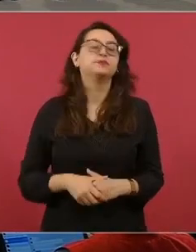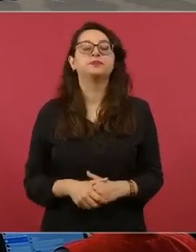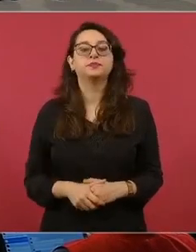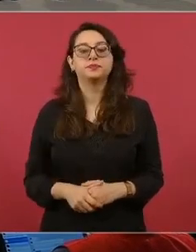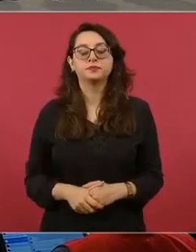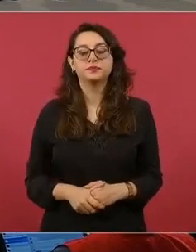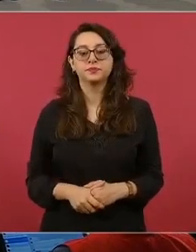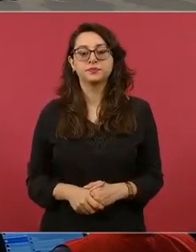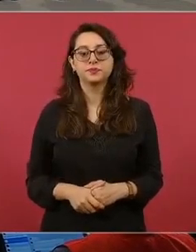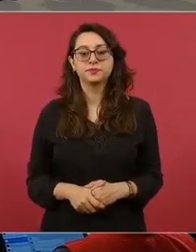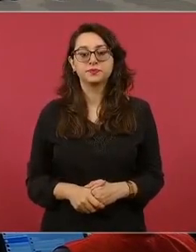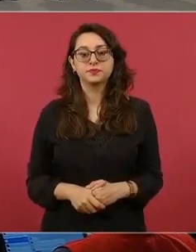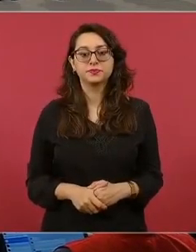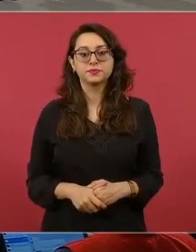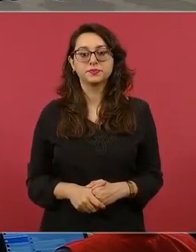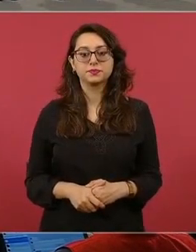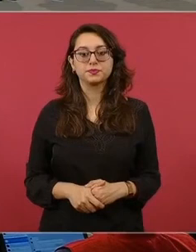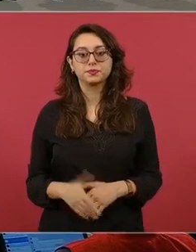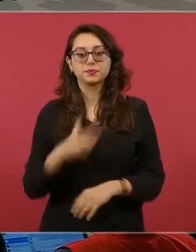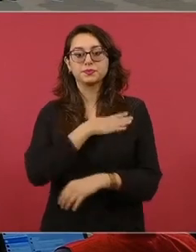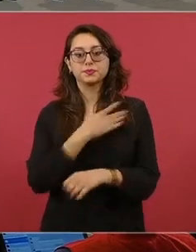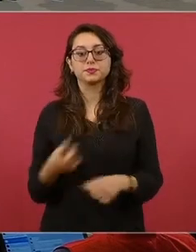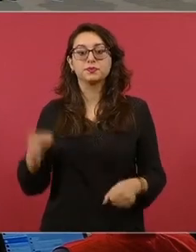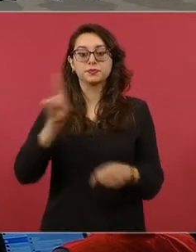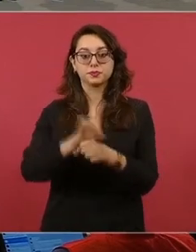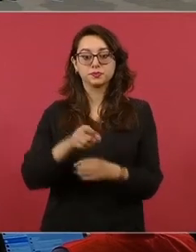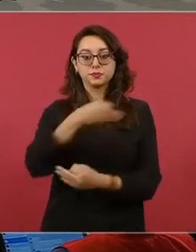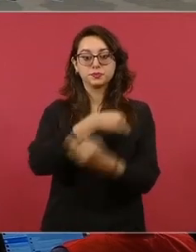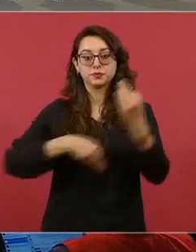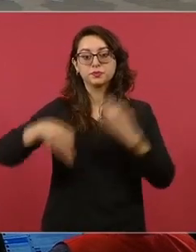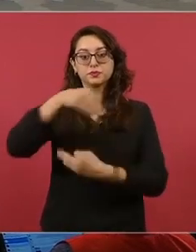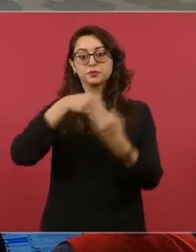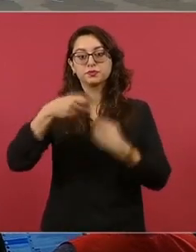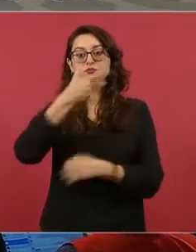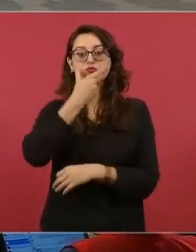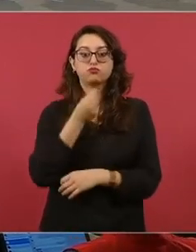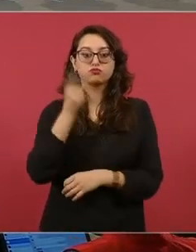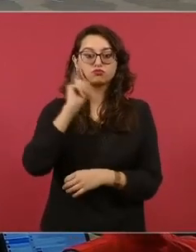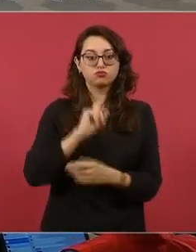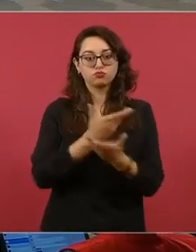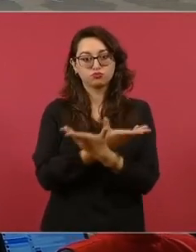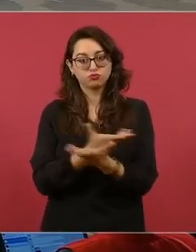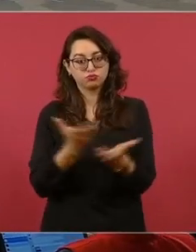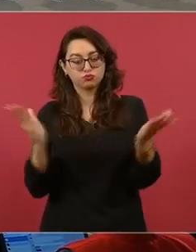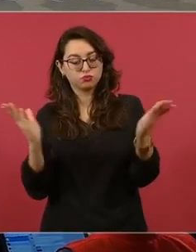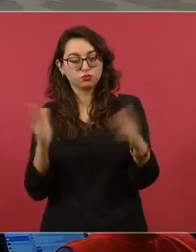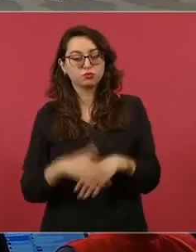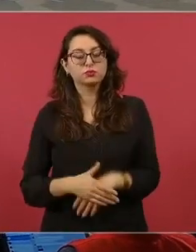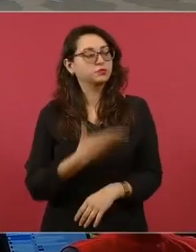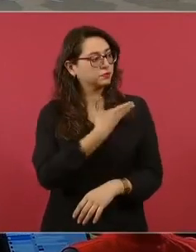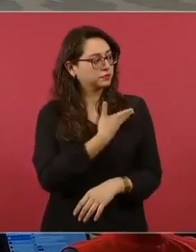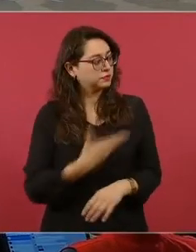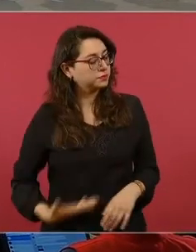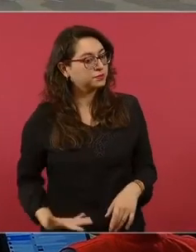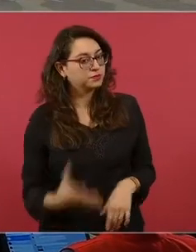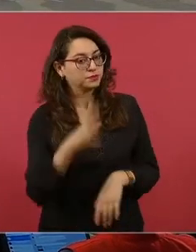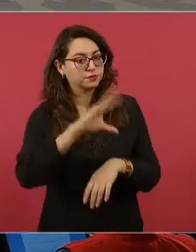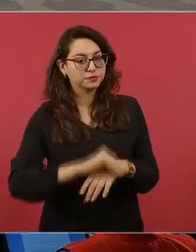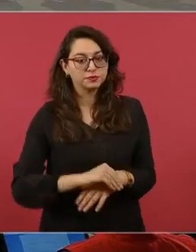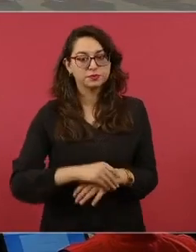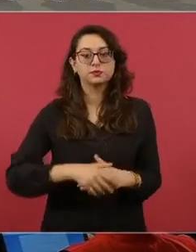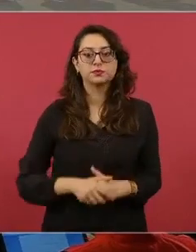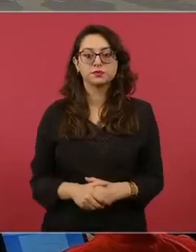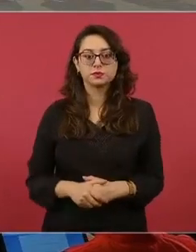Buenos días a todas, a todos. Señor presidente, presentamos hoy la transformación